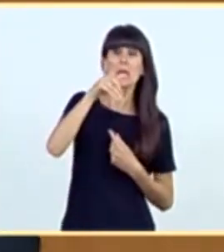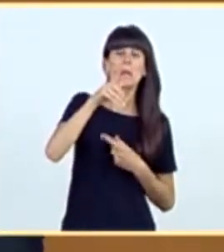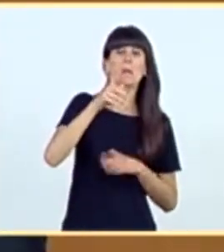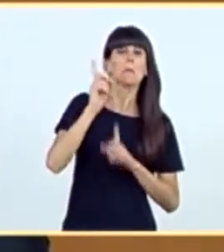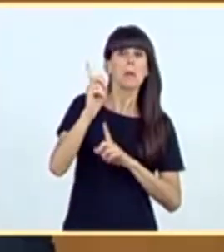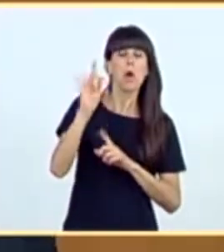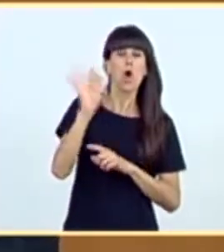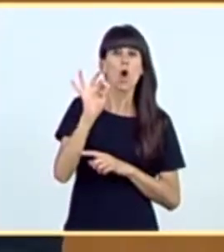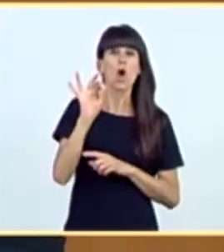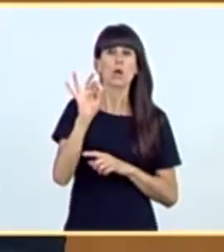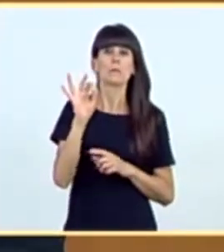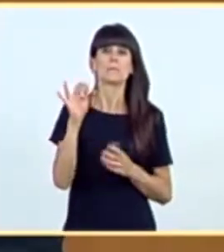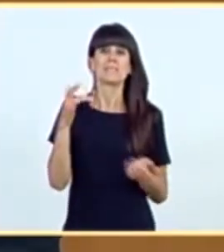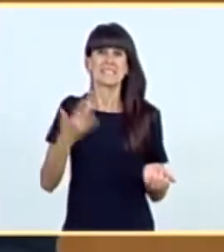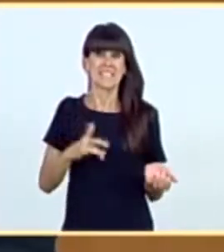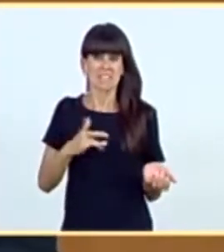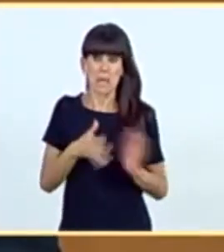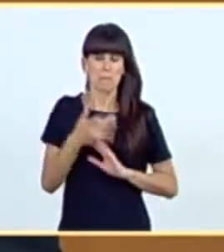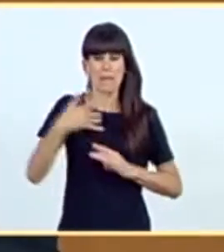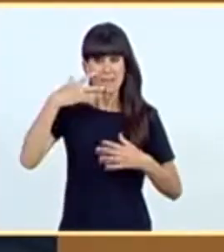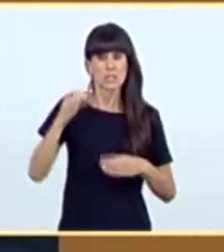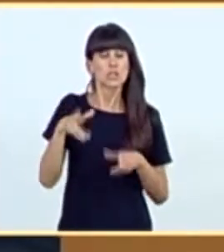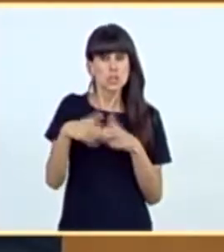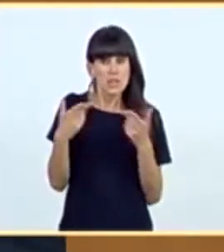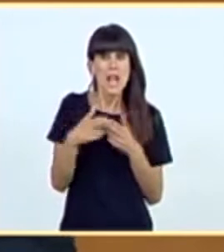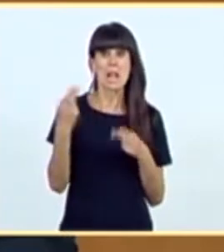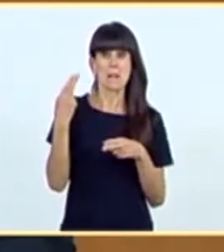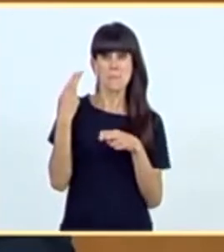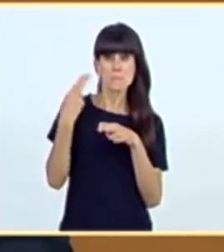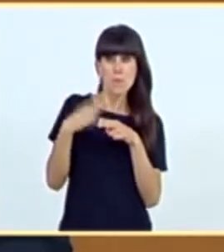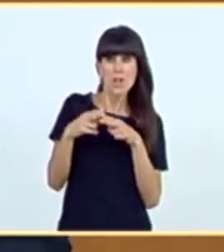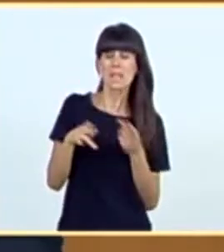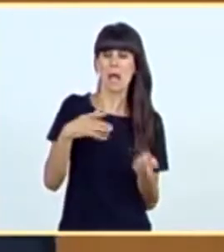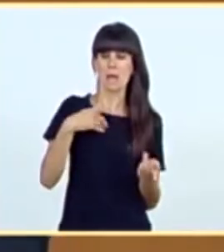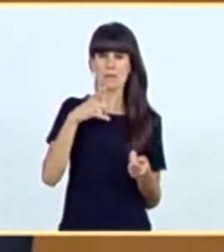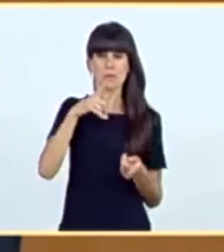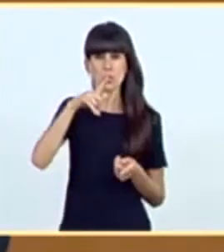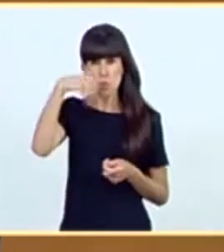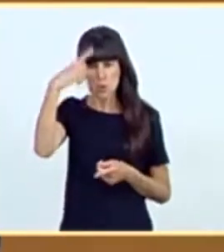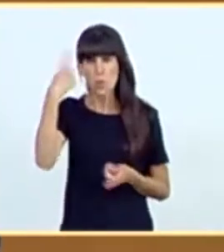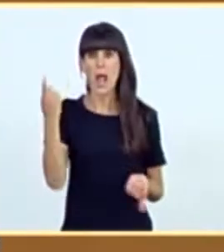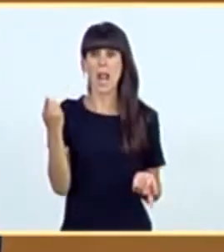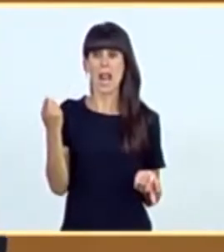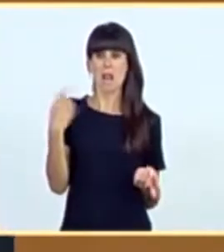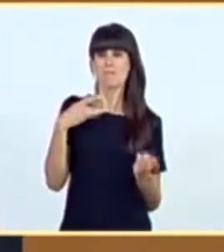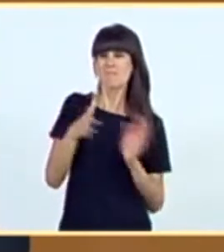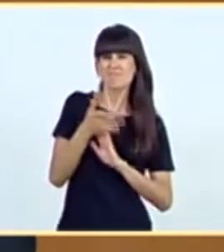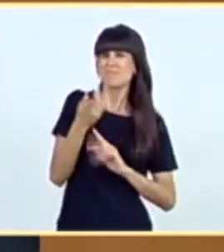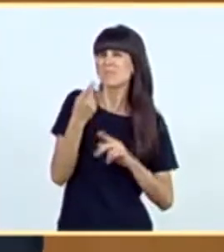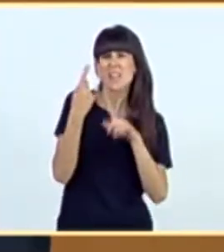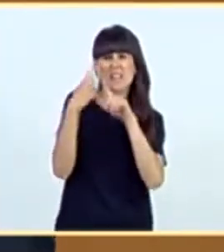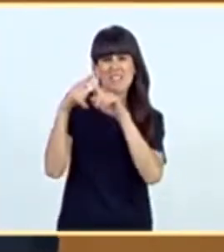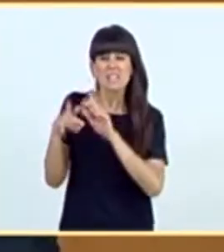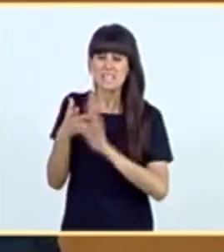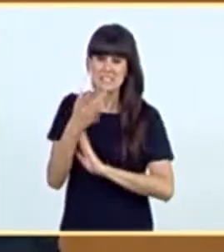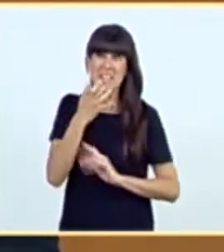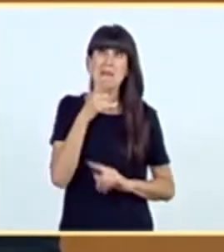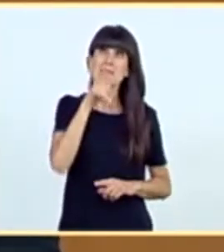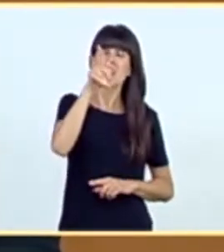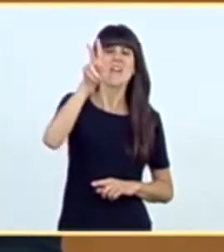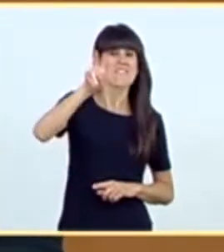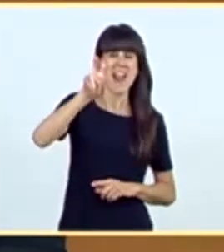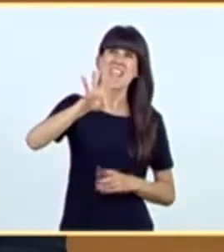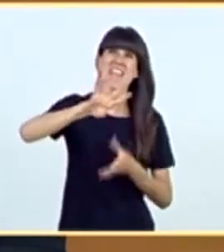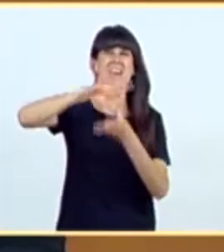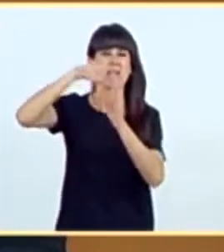Sevilla. La realidad social, política, cultural y económica es muy distinta. Y, por tanto, las recetas que sirven para uno no sirven para el